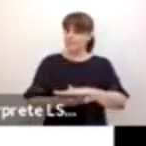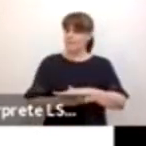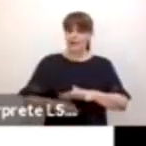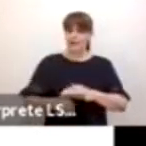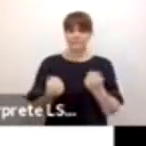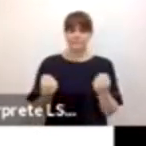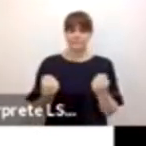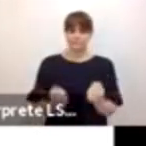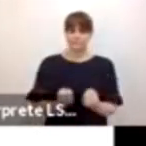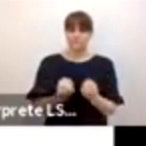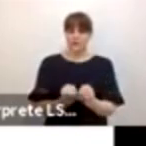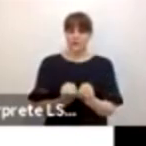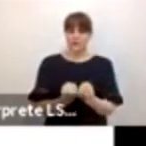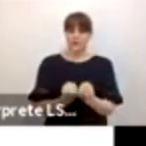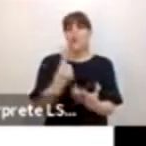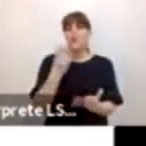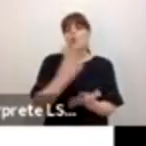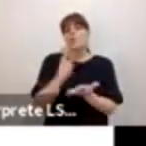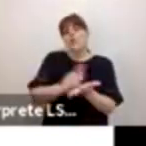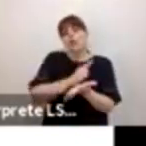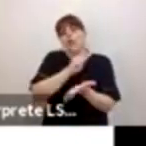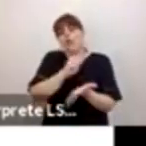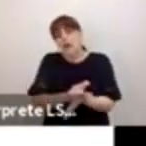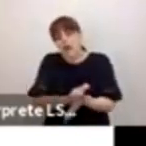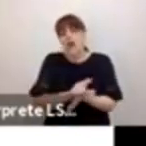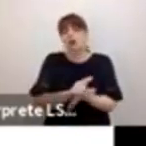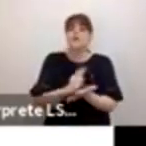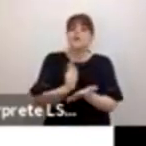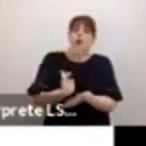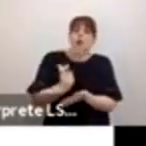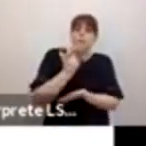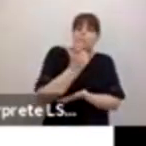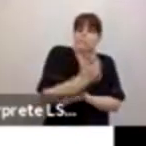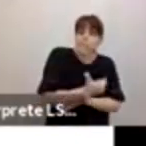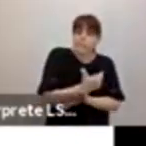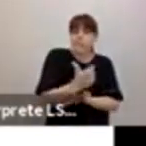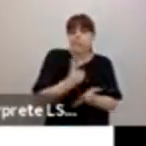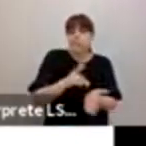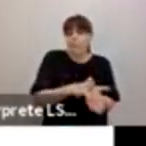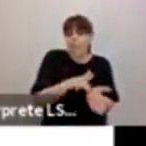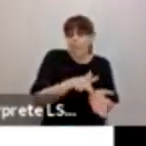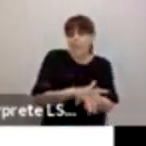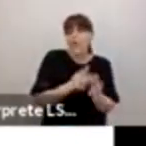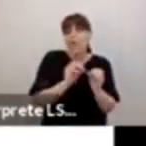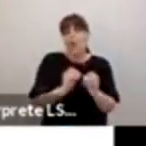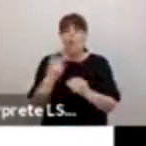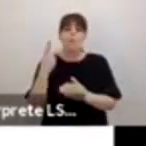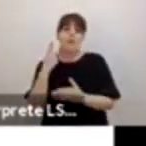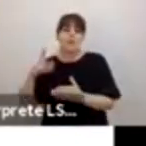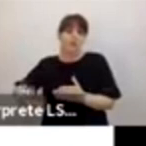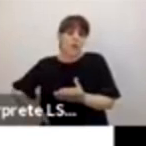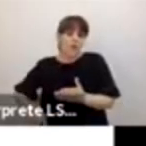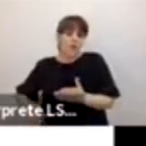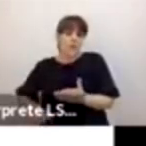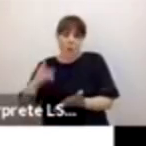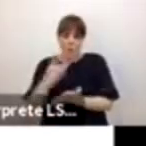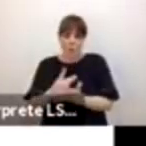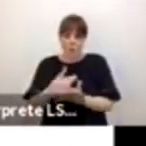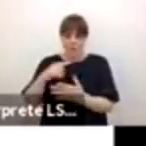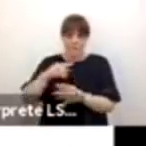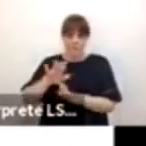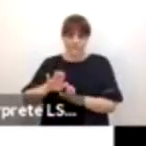normativos, los aspectos presupuestales, ni los aspectos de diseño de políticas desde gobierno, que son desde luego